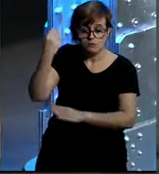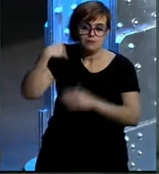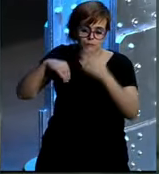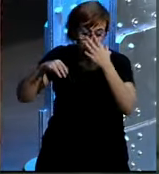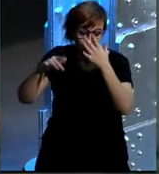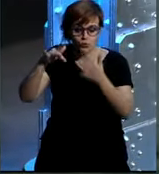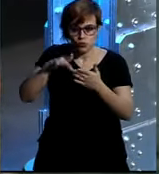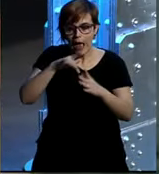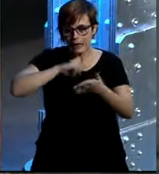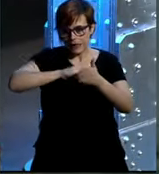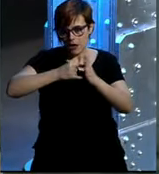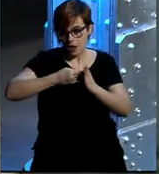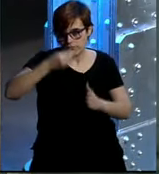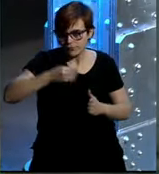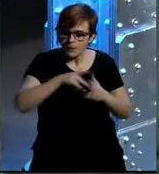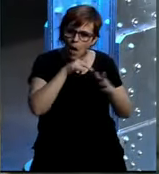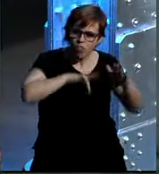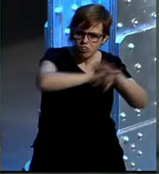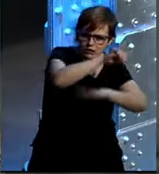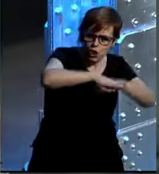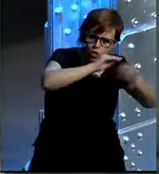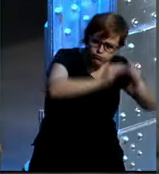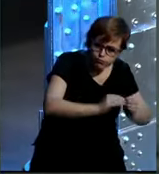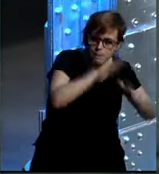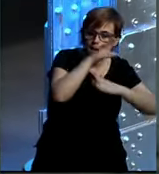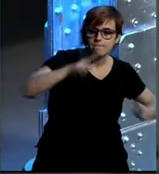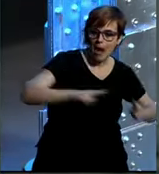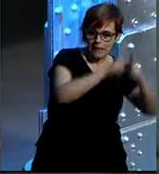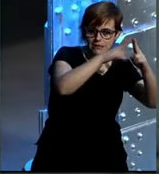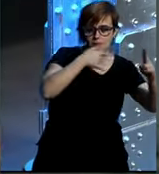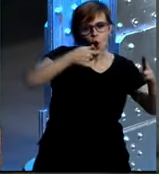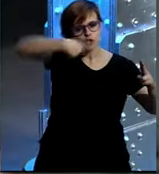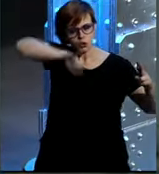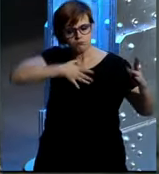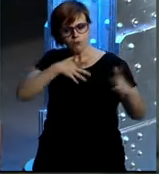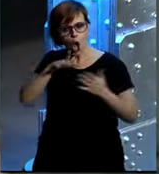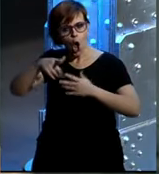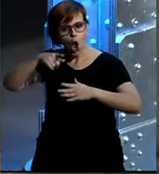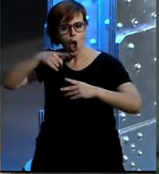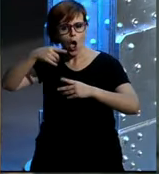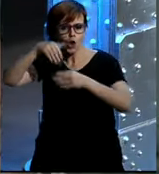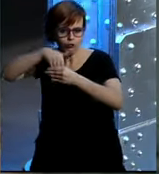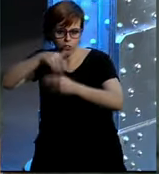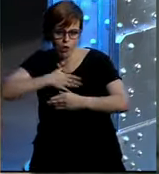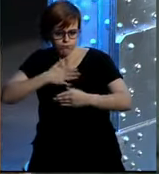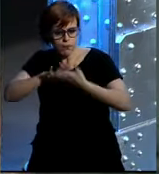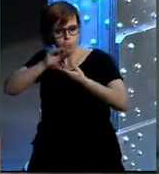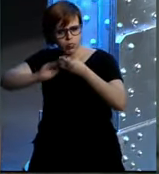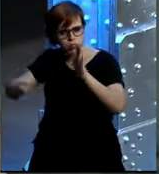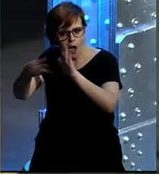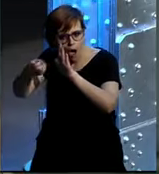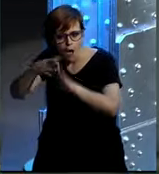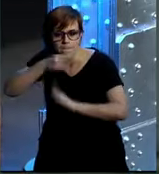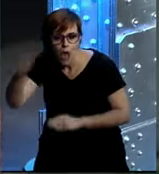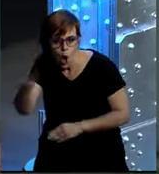digamos, técnicamente está desarrollada en París, pero nosotras podemos ya gestionarlo desde el punto de vista de contenidos a nivel local, con lo cual, obviamente, nos da un